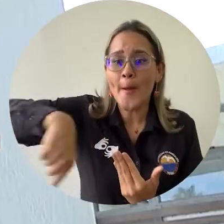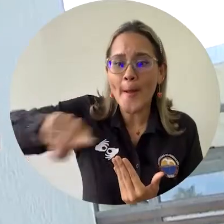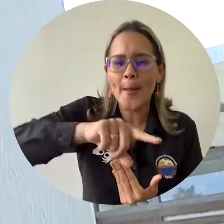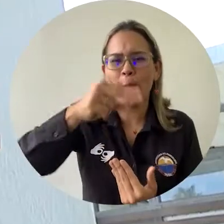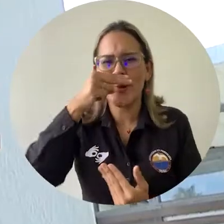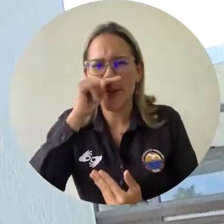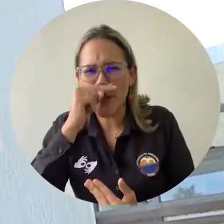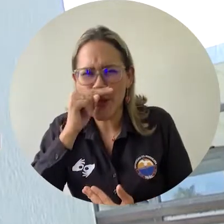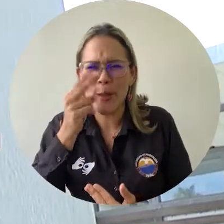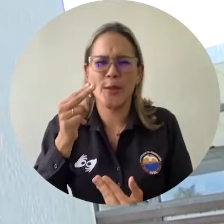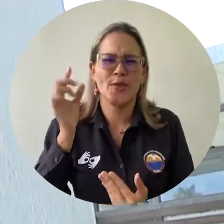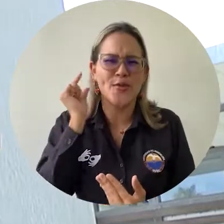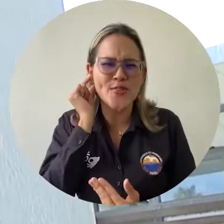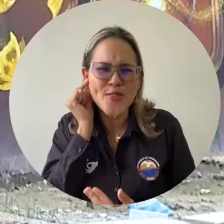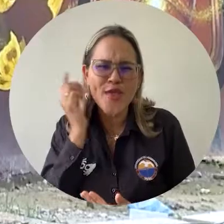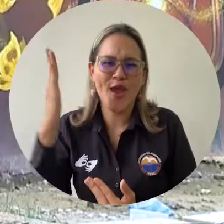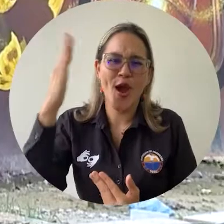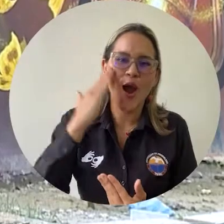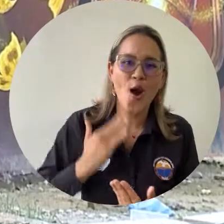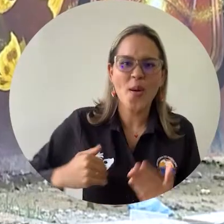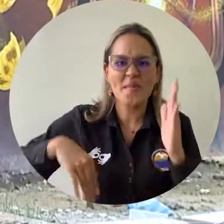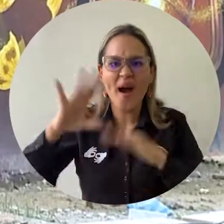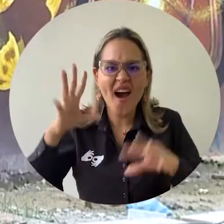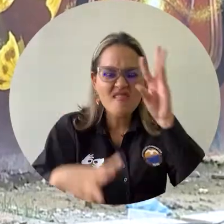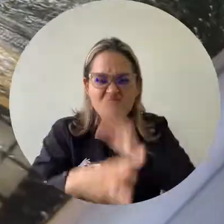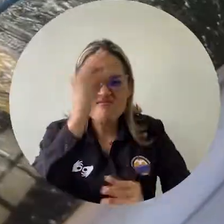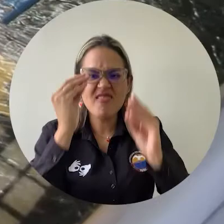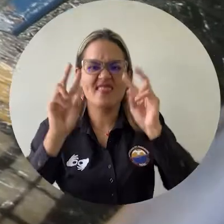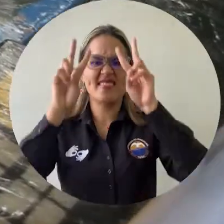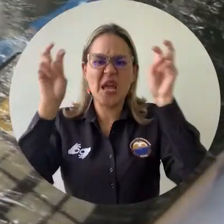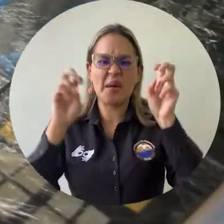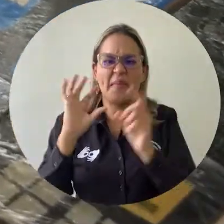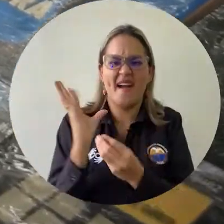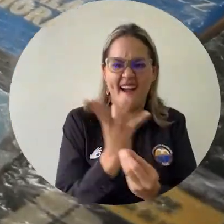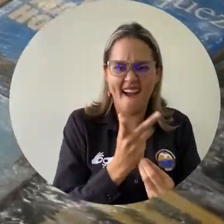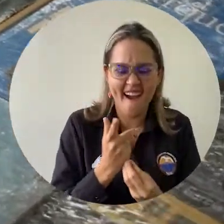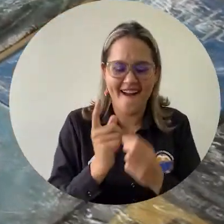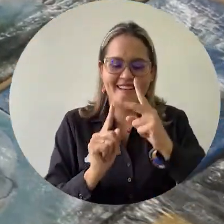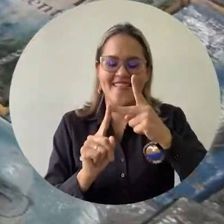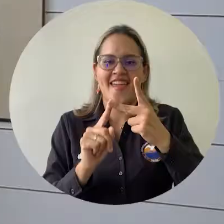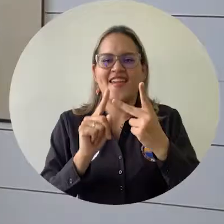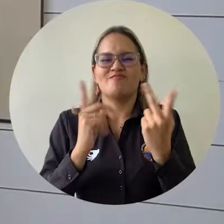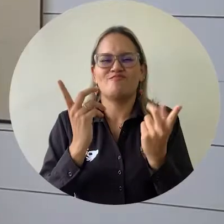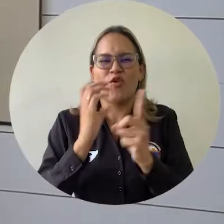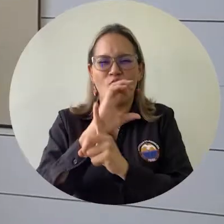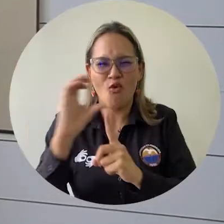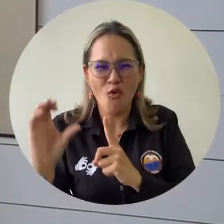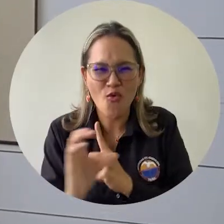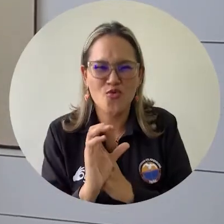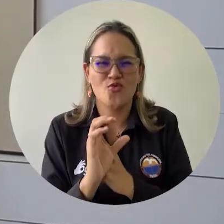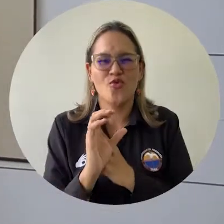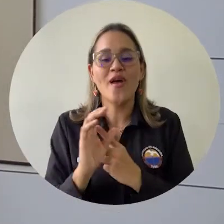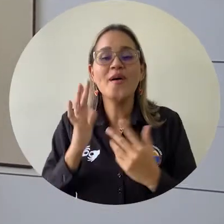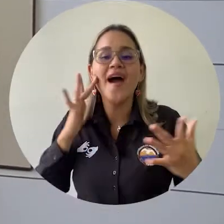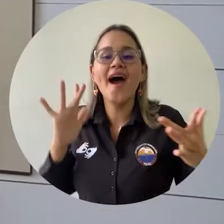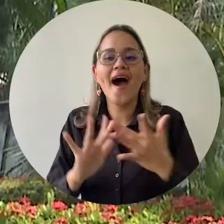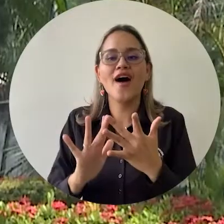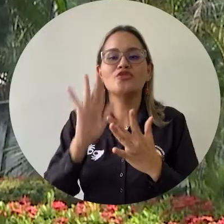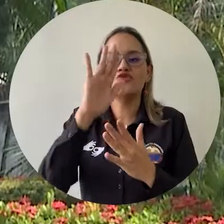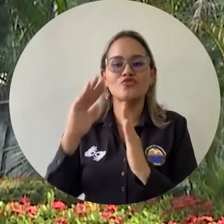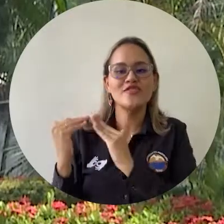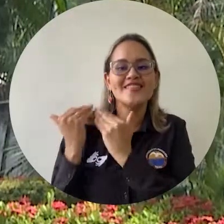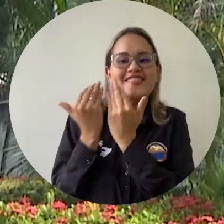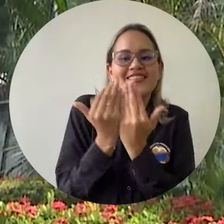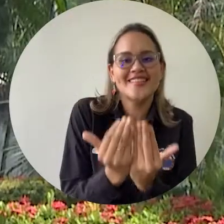niñas y adolescentes en la cultura, arte y literatura basada en las obras de Gabriel García Márquez.